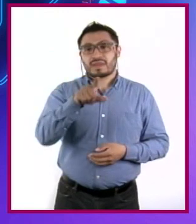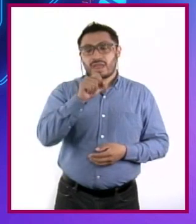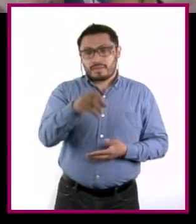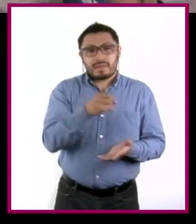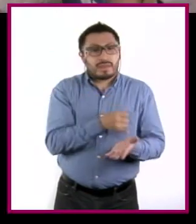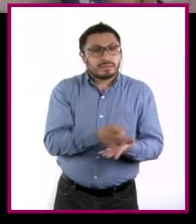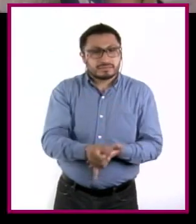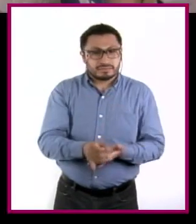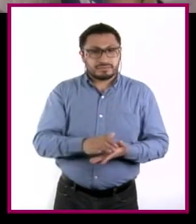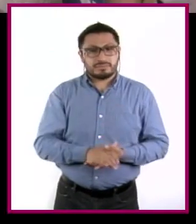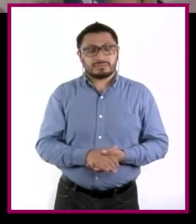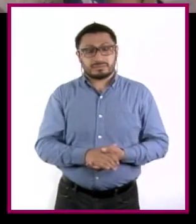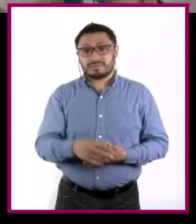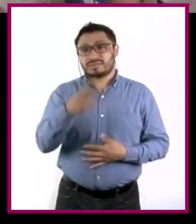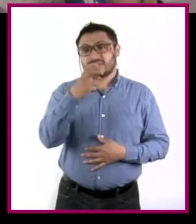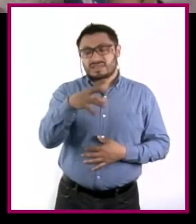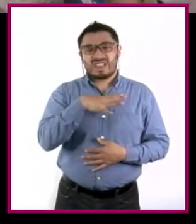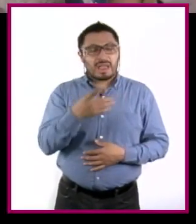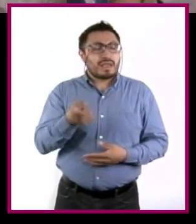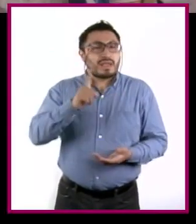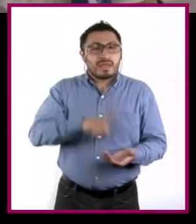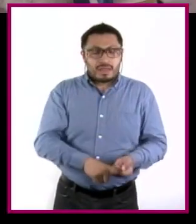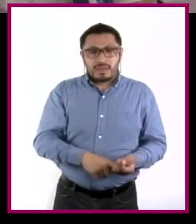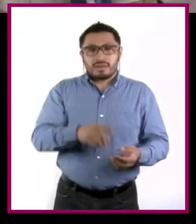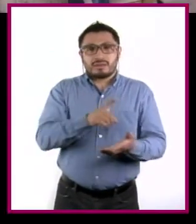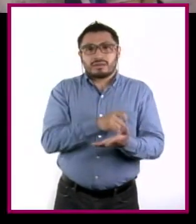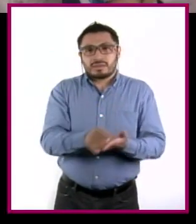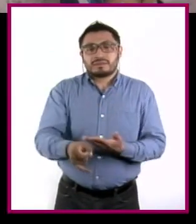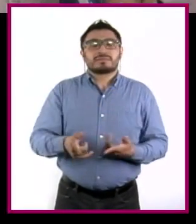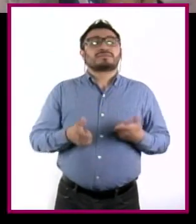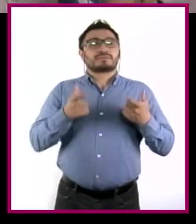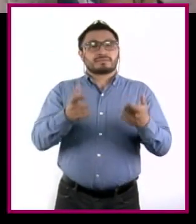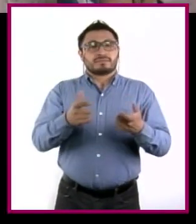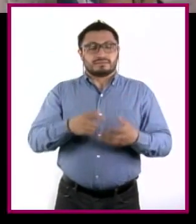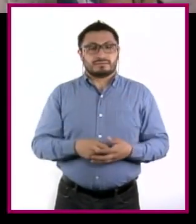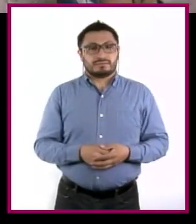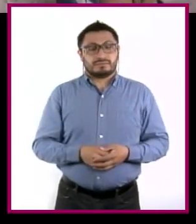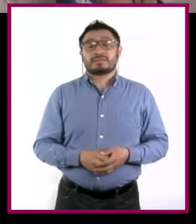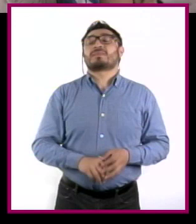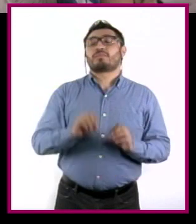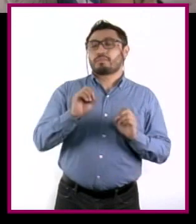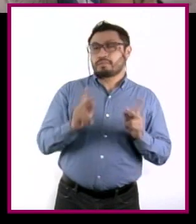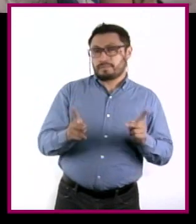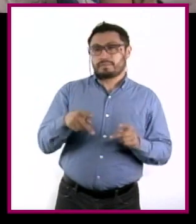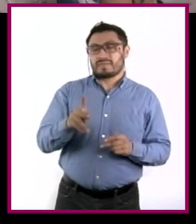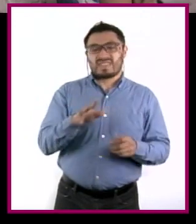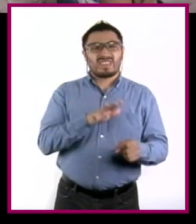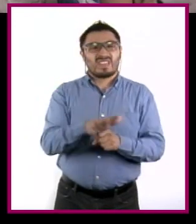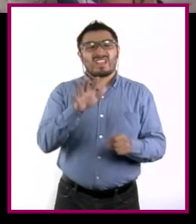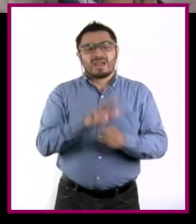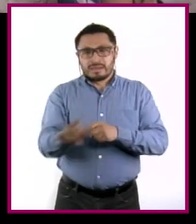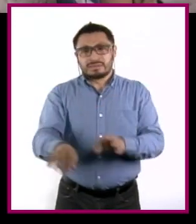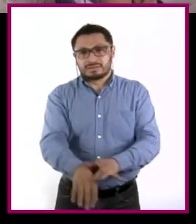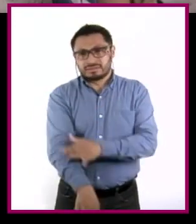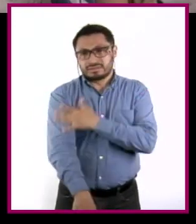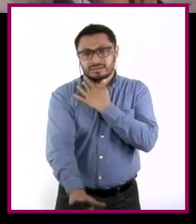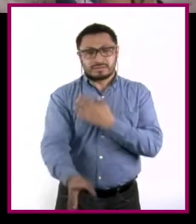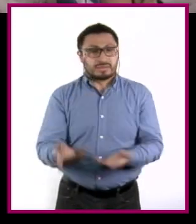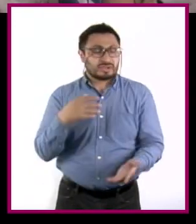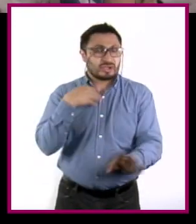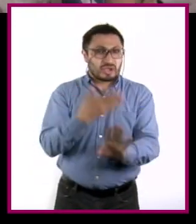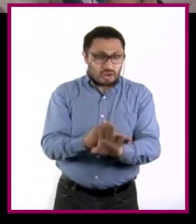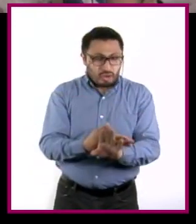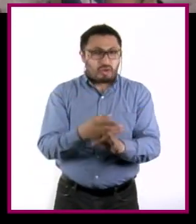que tomamos, y eso incluye también las decisiones financieras. Ok, pero ¿cuáles son esas emociones que afectan nuestras